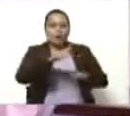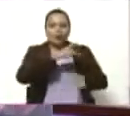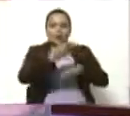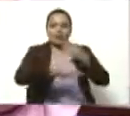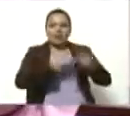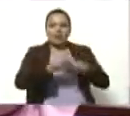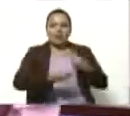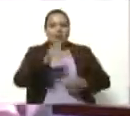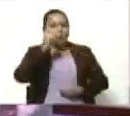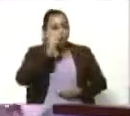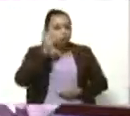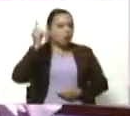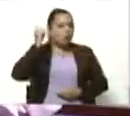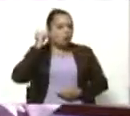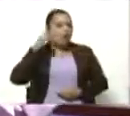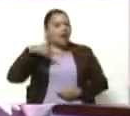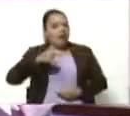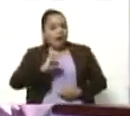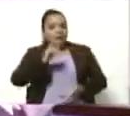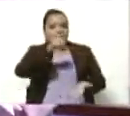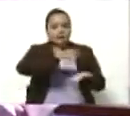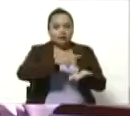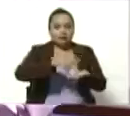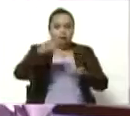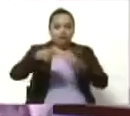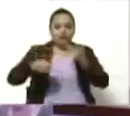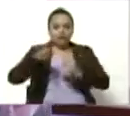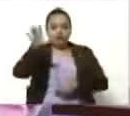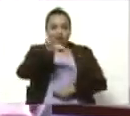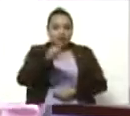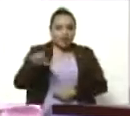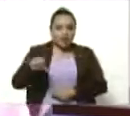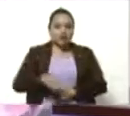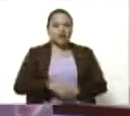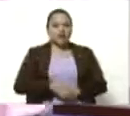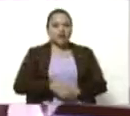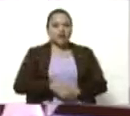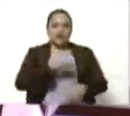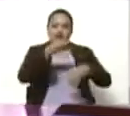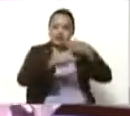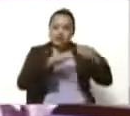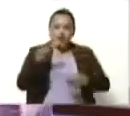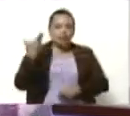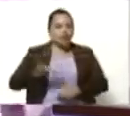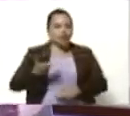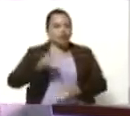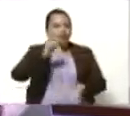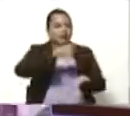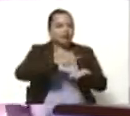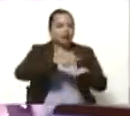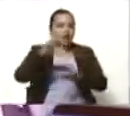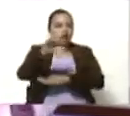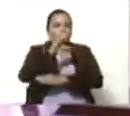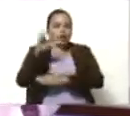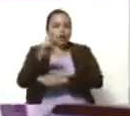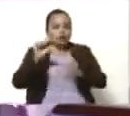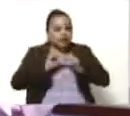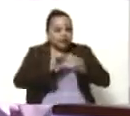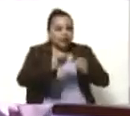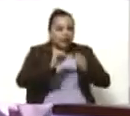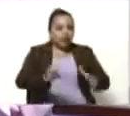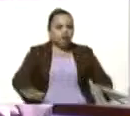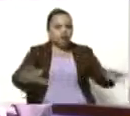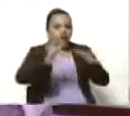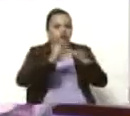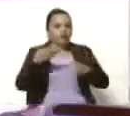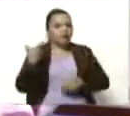hombres y mujeres que estuvieron presentes de varios países, destacar la participación de Colombia, que seguimos ahí haciendo una alianza